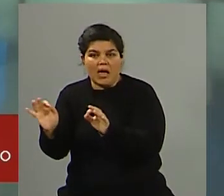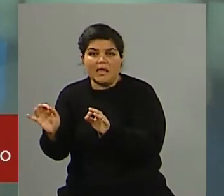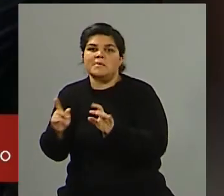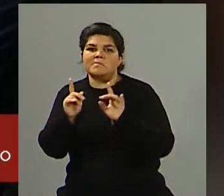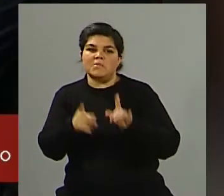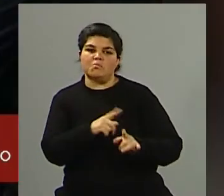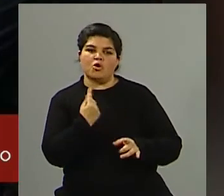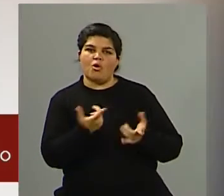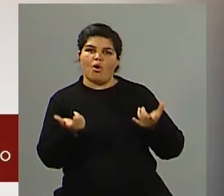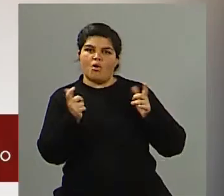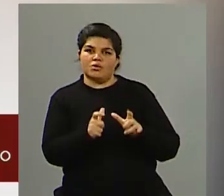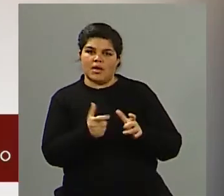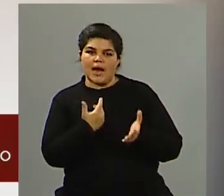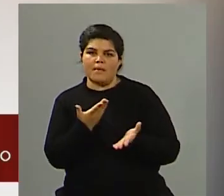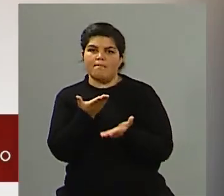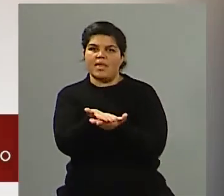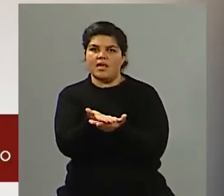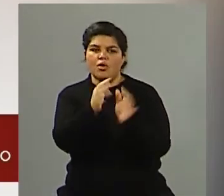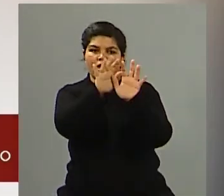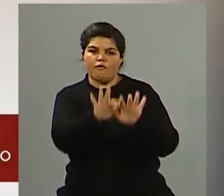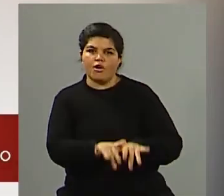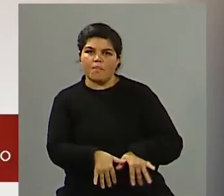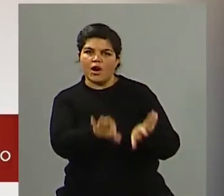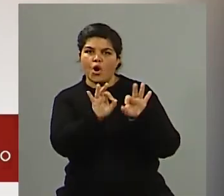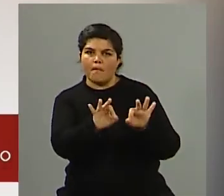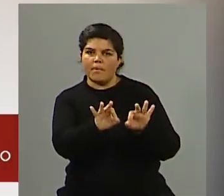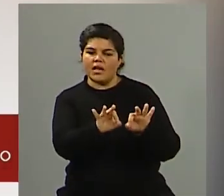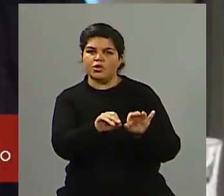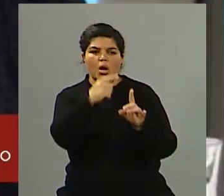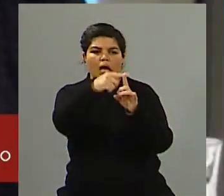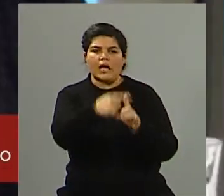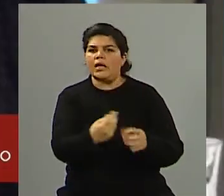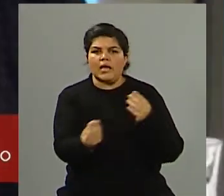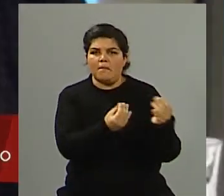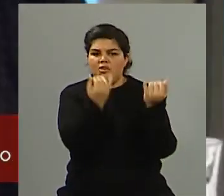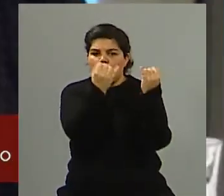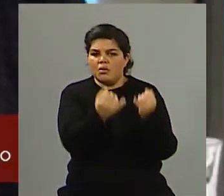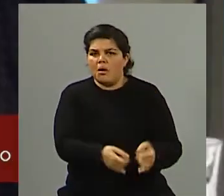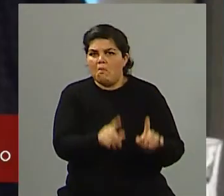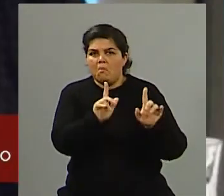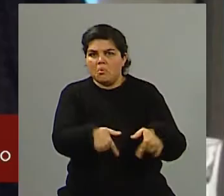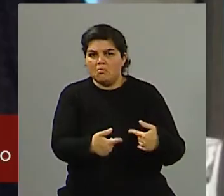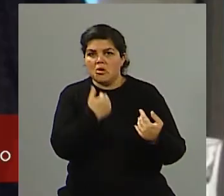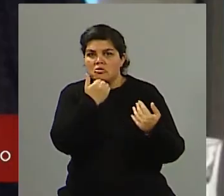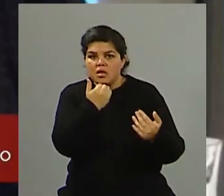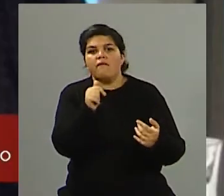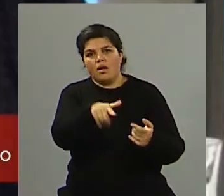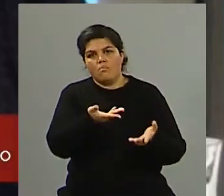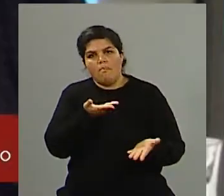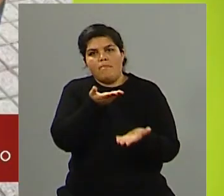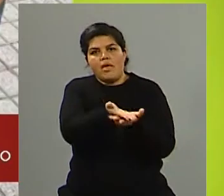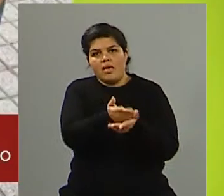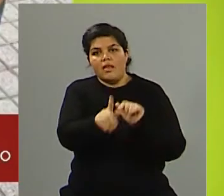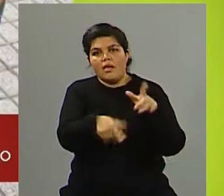correspondientes. Así que, bueno, vamos a trabajar fuertemente para que lo cumplimenten y a partir de eso poder ver en qué estado están las